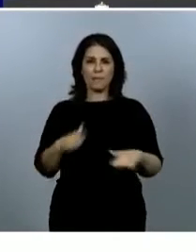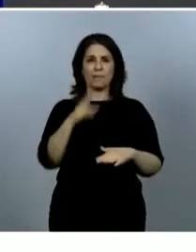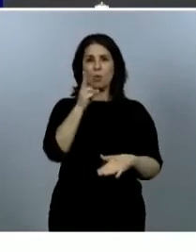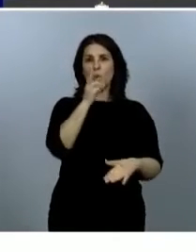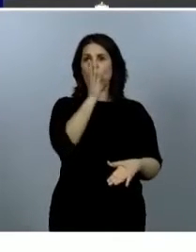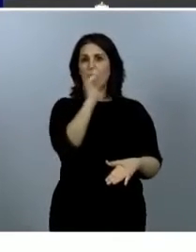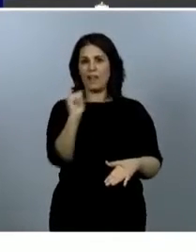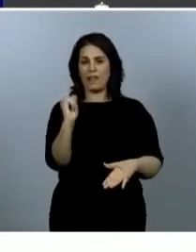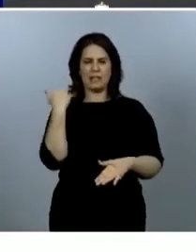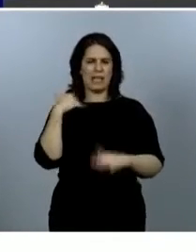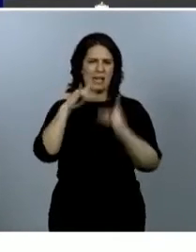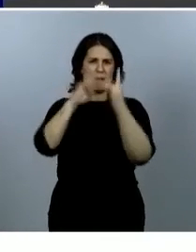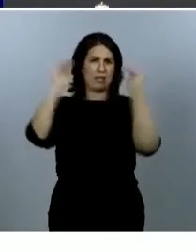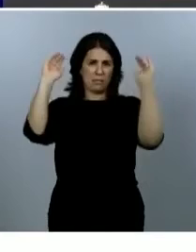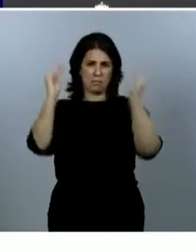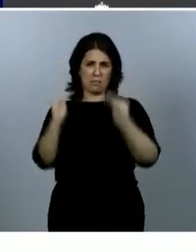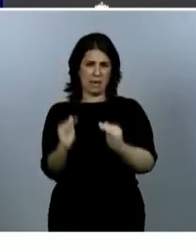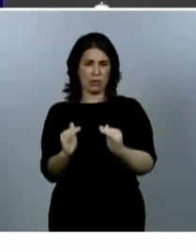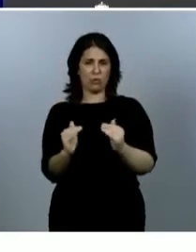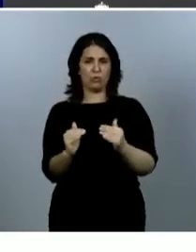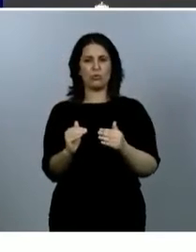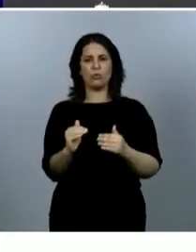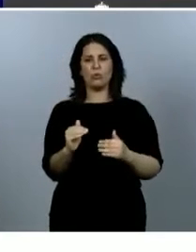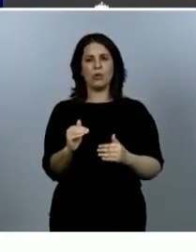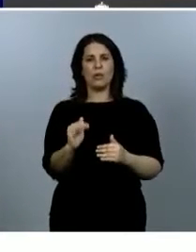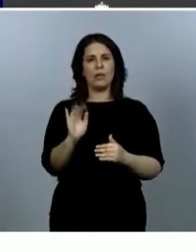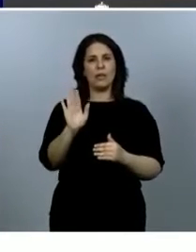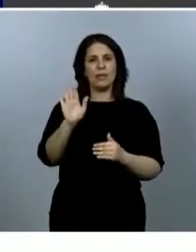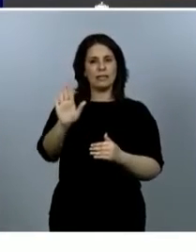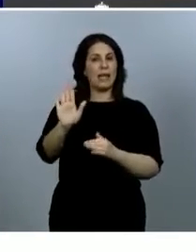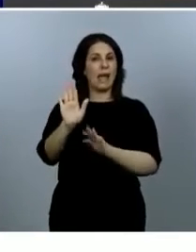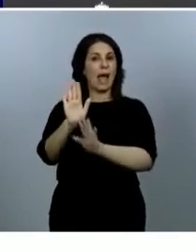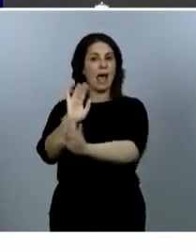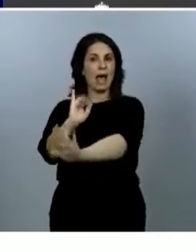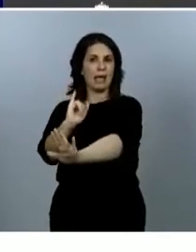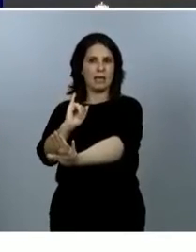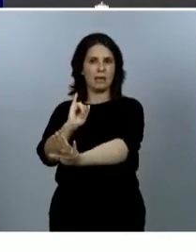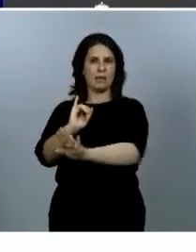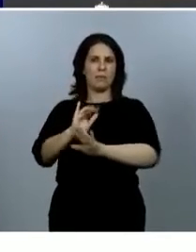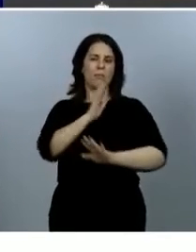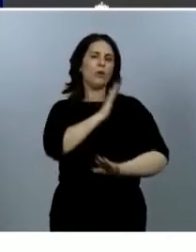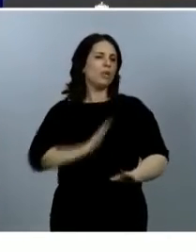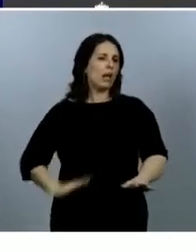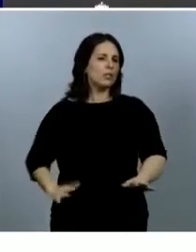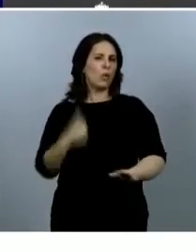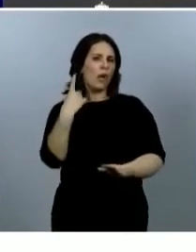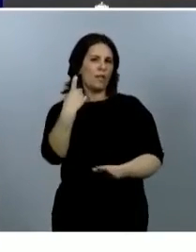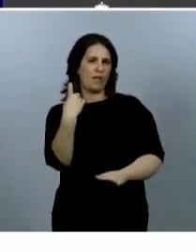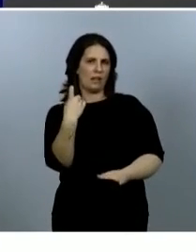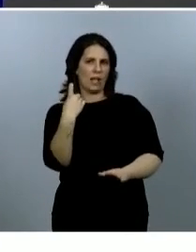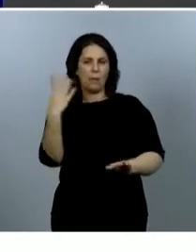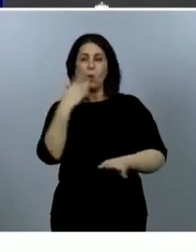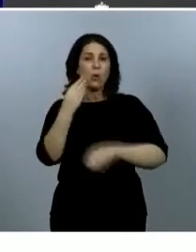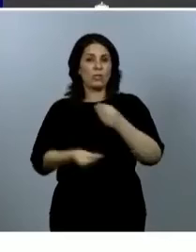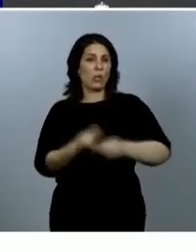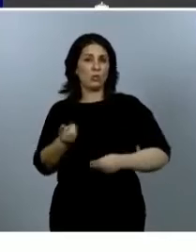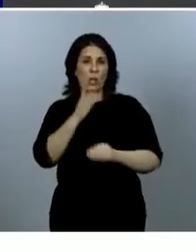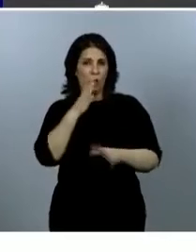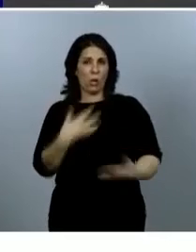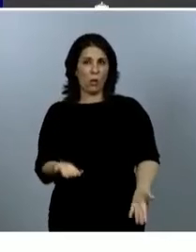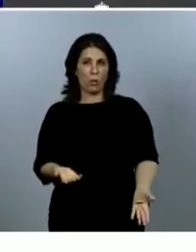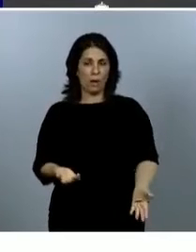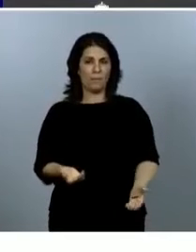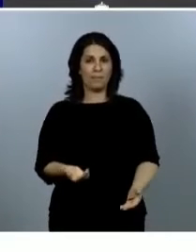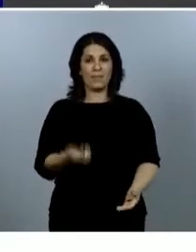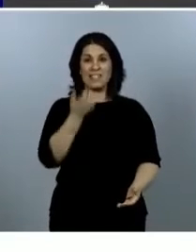en stand-by, están esperando a que si fueran necesarias se activaran de nuevo, pero ahora mismo no se están utilizando. Y si observan la